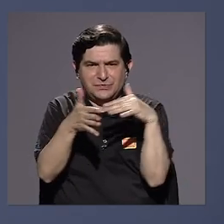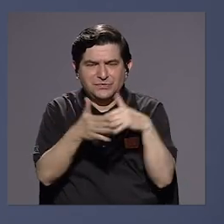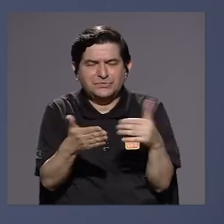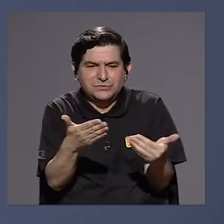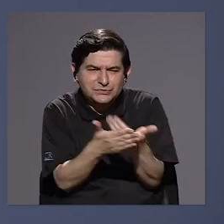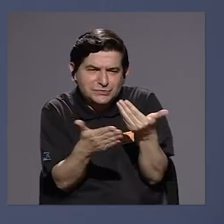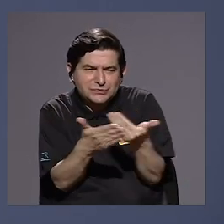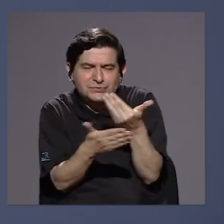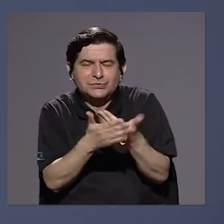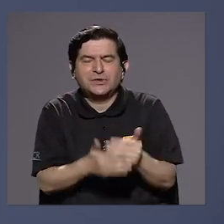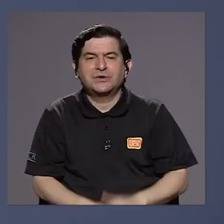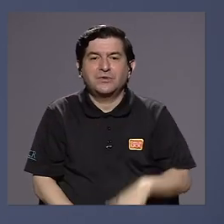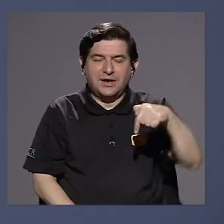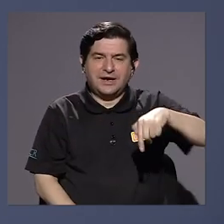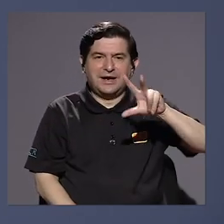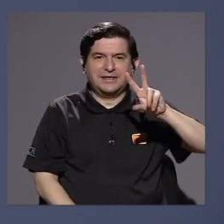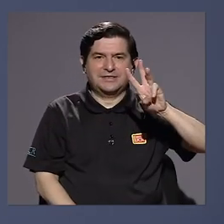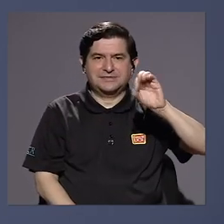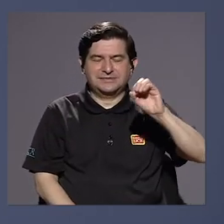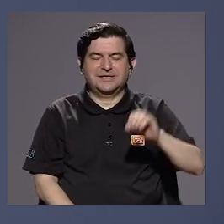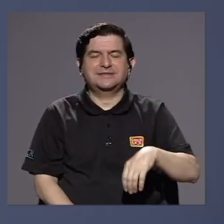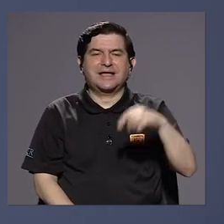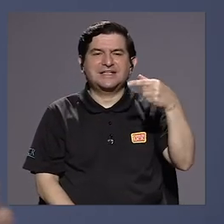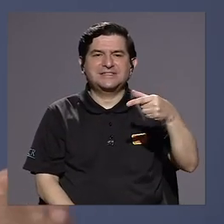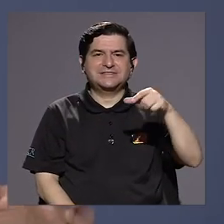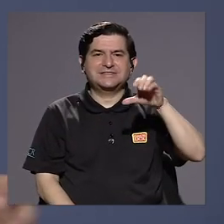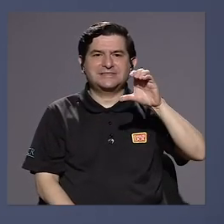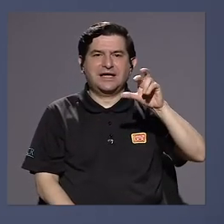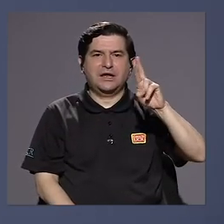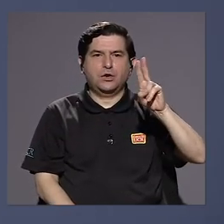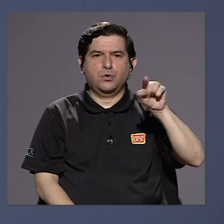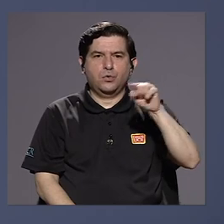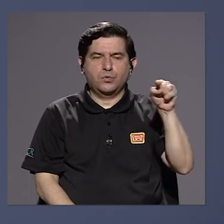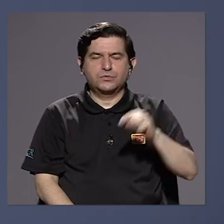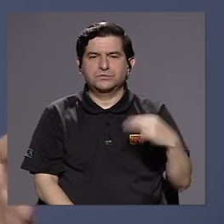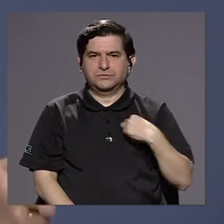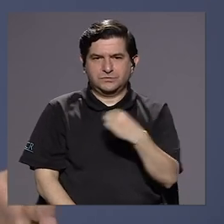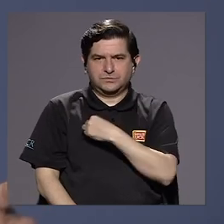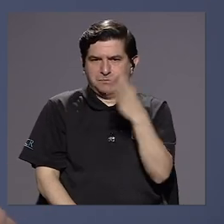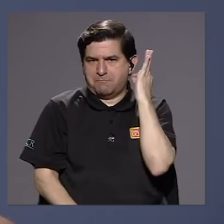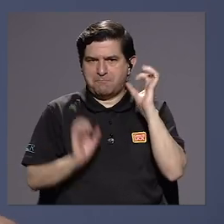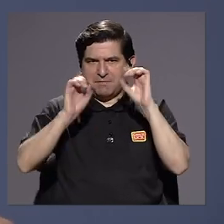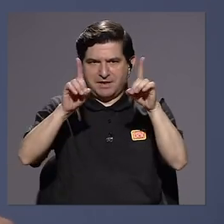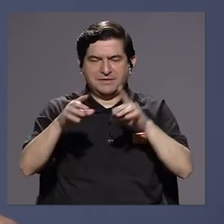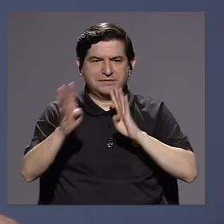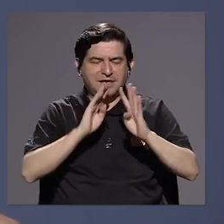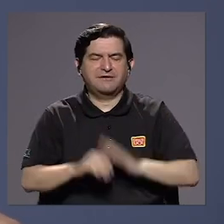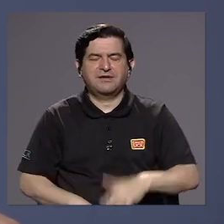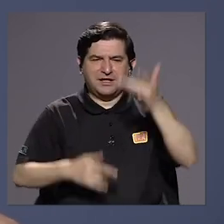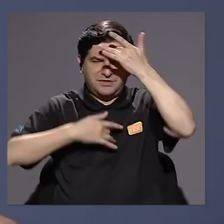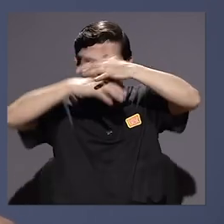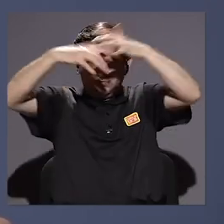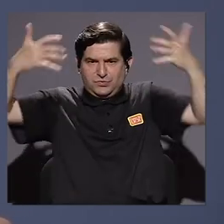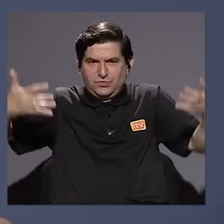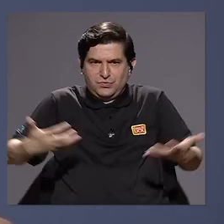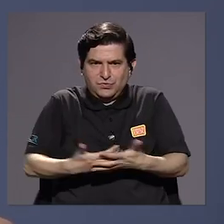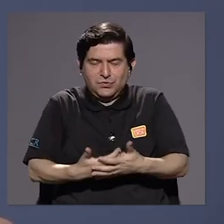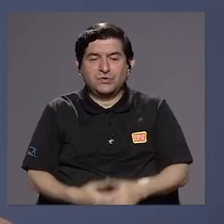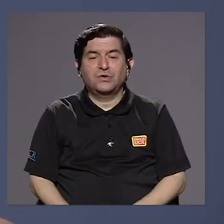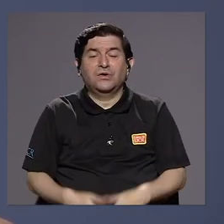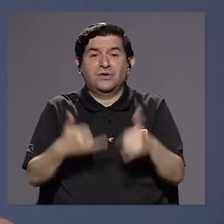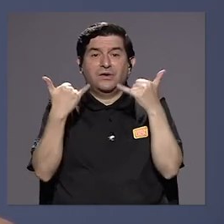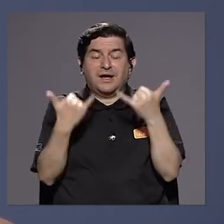refrescamiento. Estamos en 360 con doña Giselle Cruz, ministra de Educación, reflexionando sobre esta pandemia que se